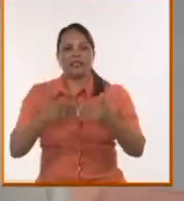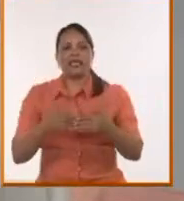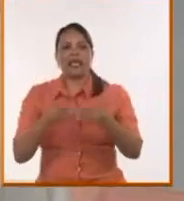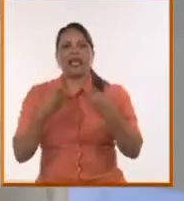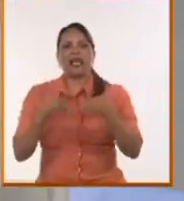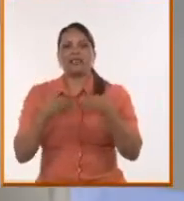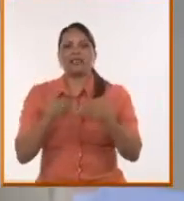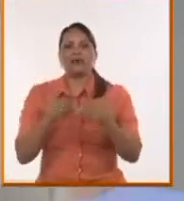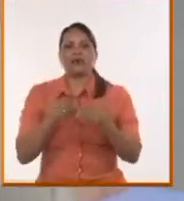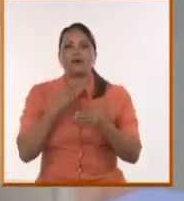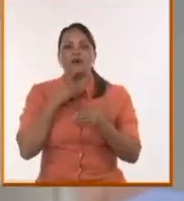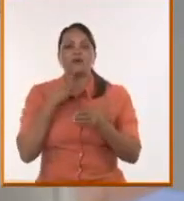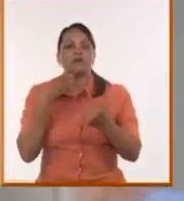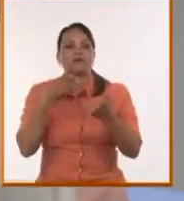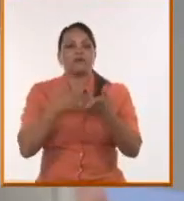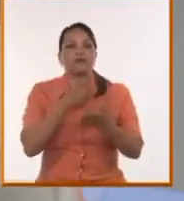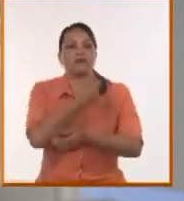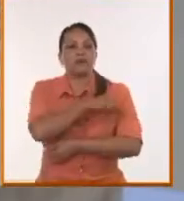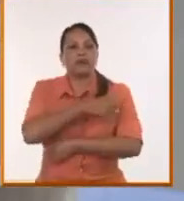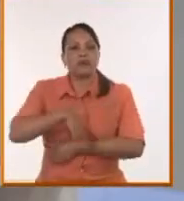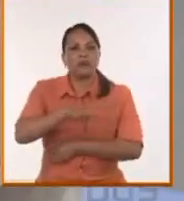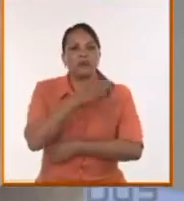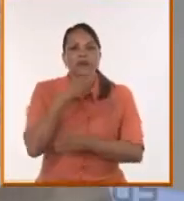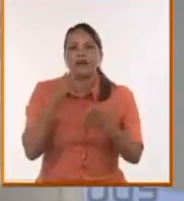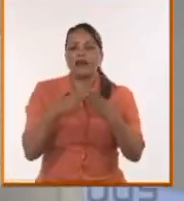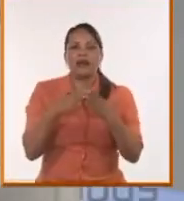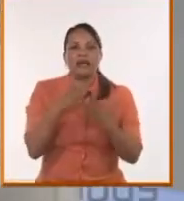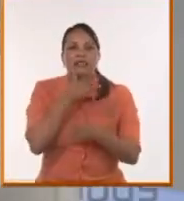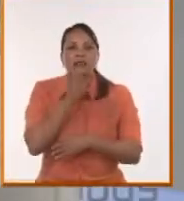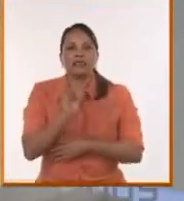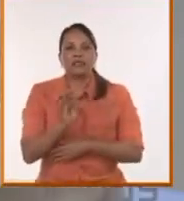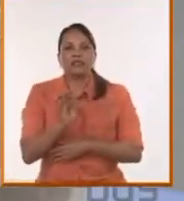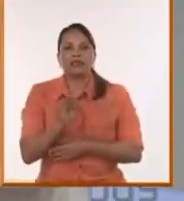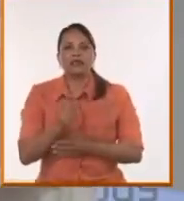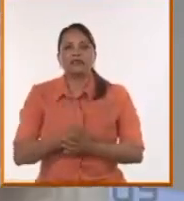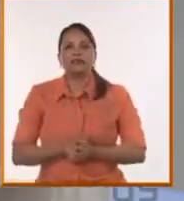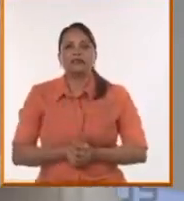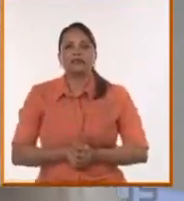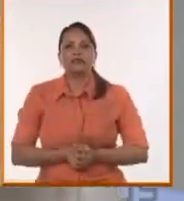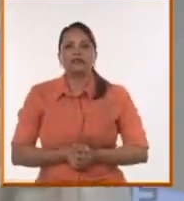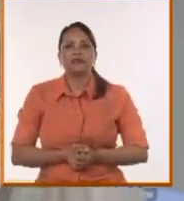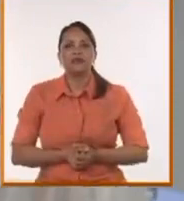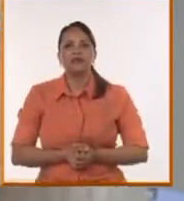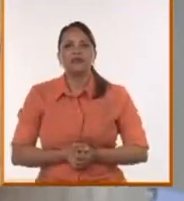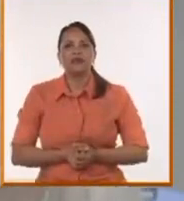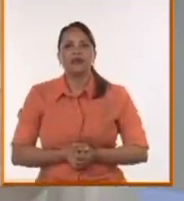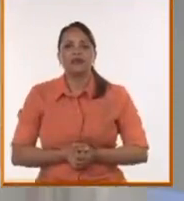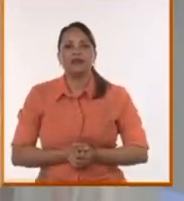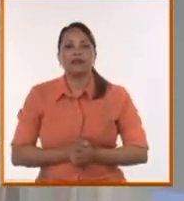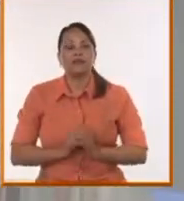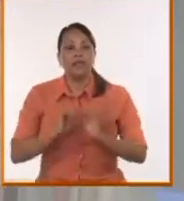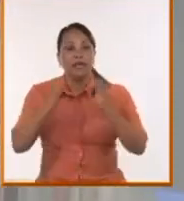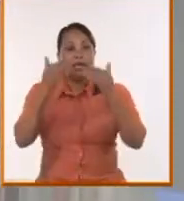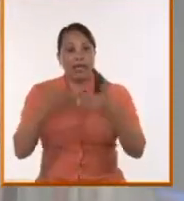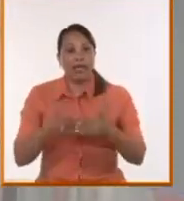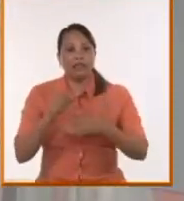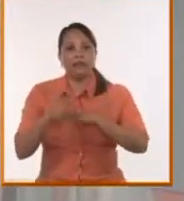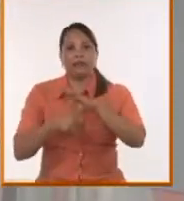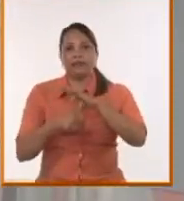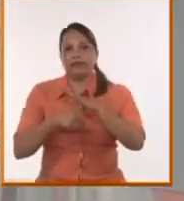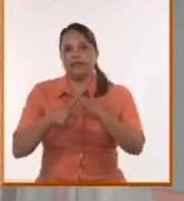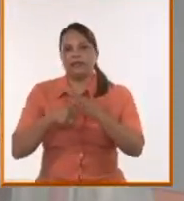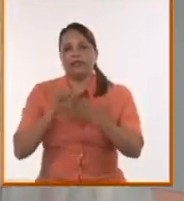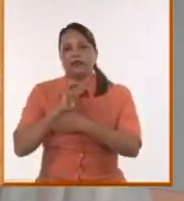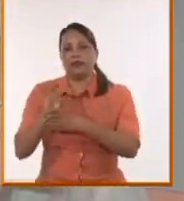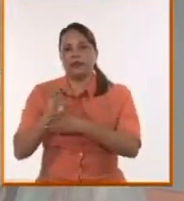si él llegara a un pueblo, a un territorio, a la casa, a través de un cartón. Bueno, ese cartón es hoy el presidente de la República